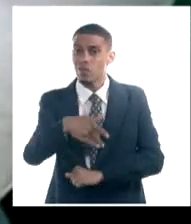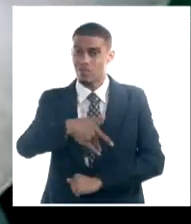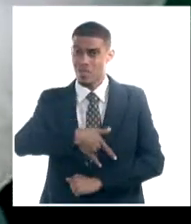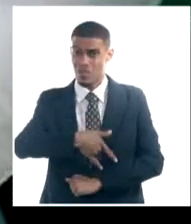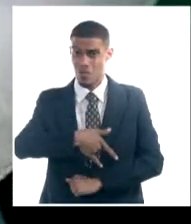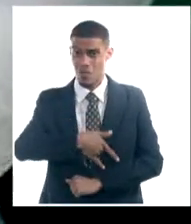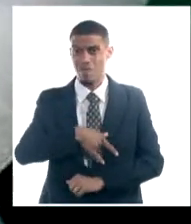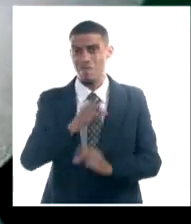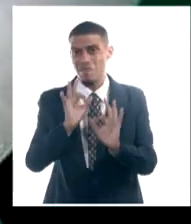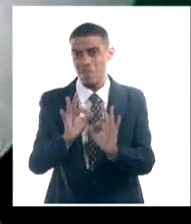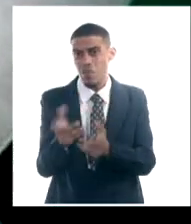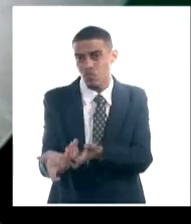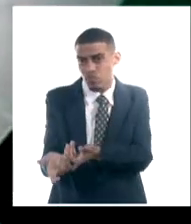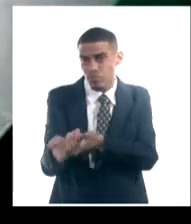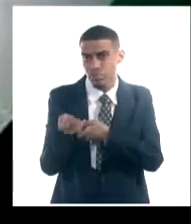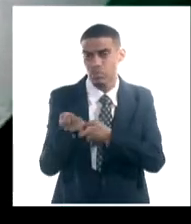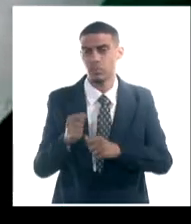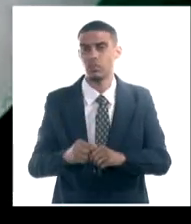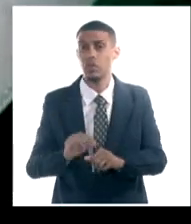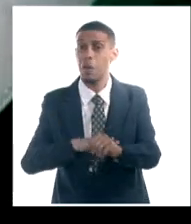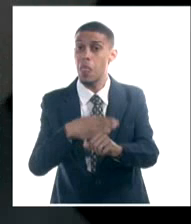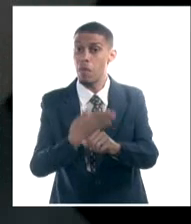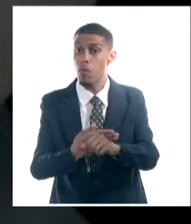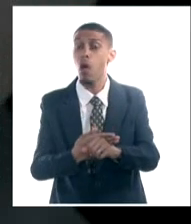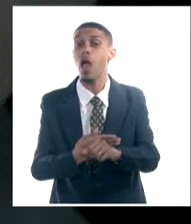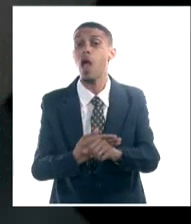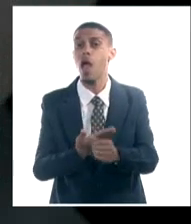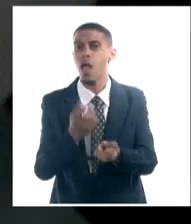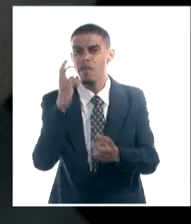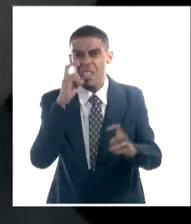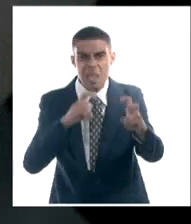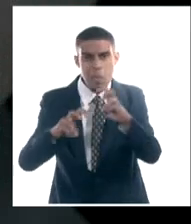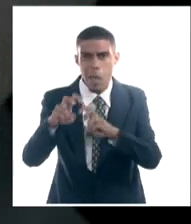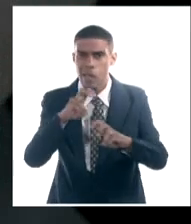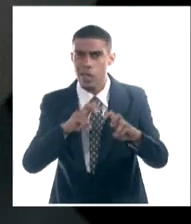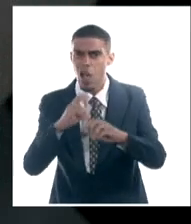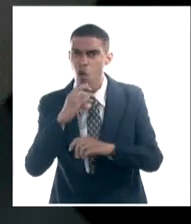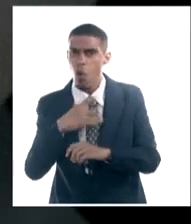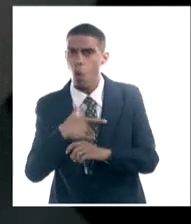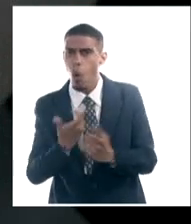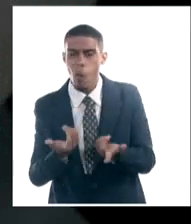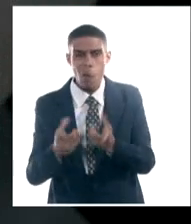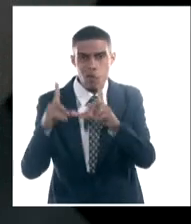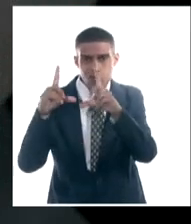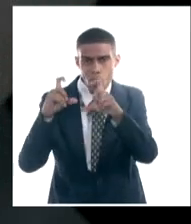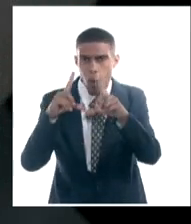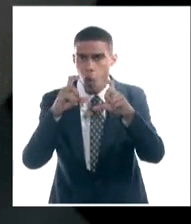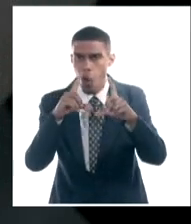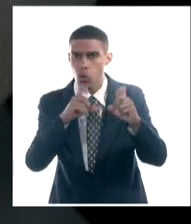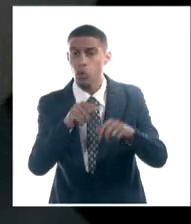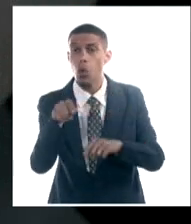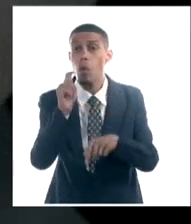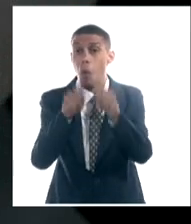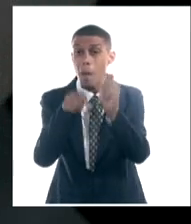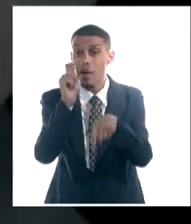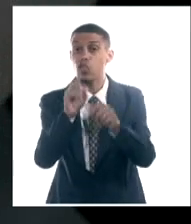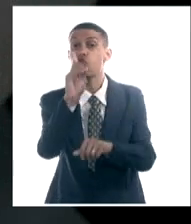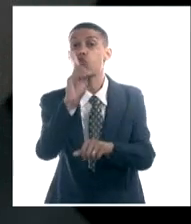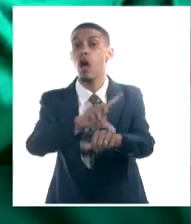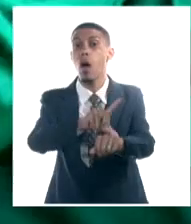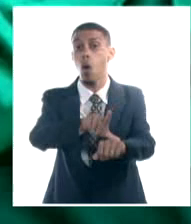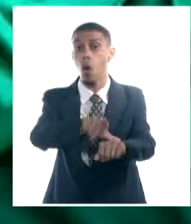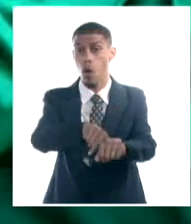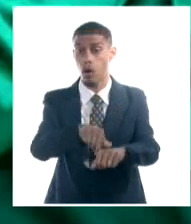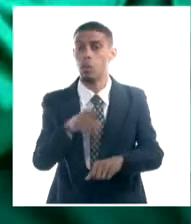cervical. Luego de tomadas varias radiografías, el procedimiento quirúrgico tomó aproximadamente una hora y permitió